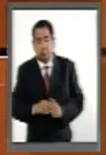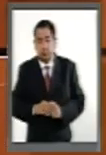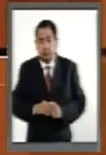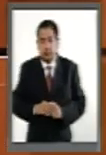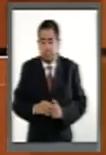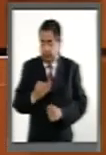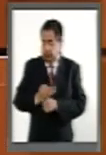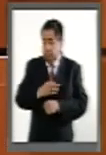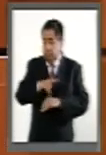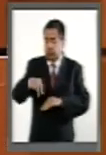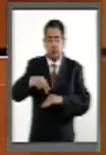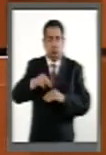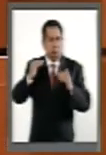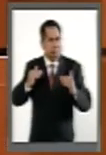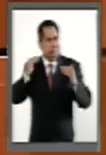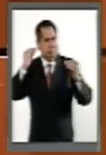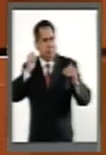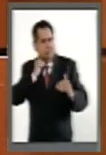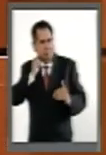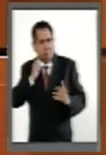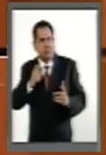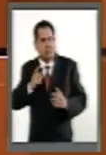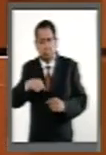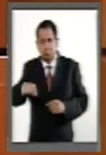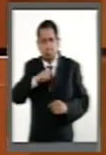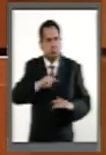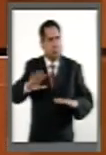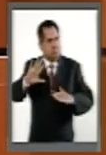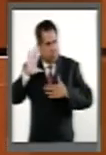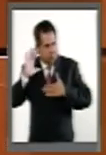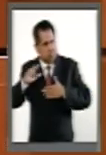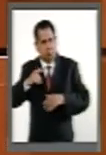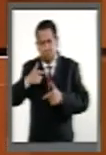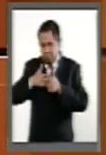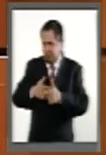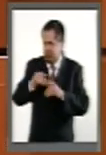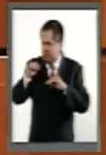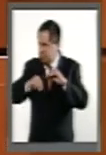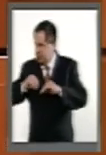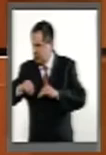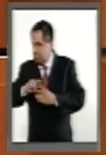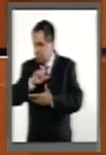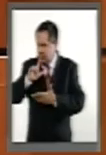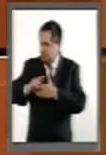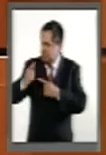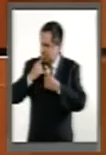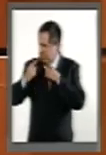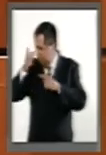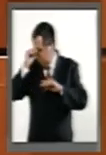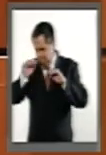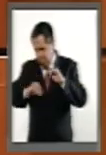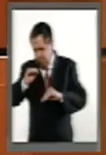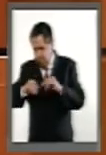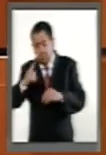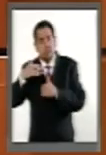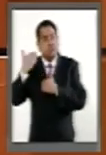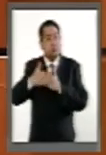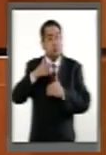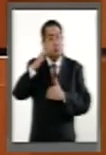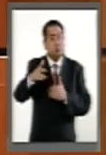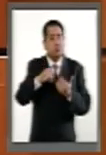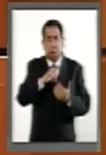esta soberanía reafirmamos nuestro compromiso para continuar avanzando en una agenda que nos permita alcanzar la igualdad sustantiva,